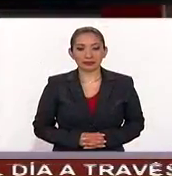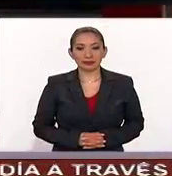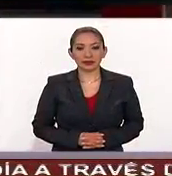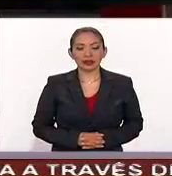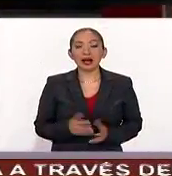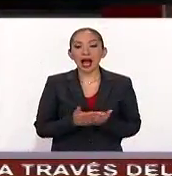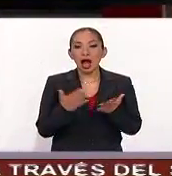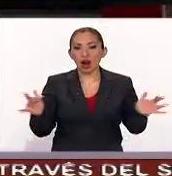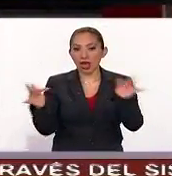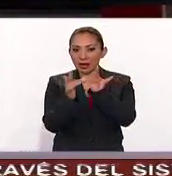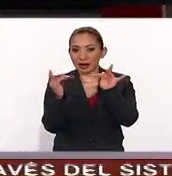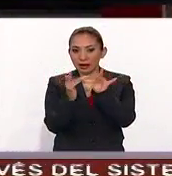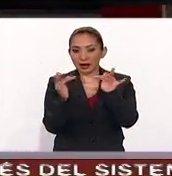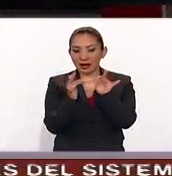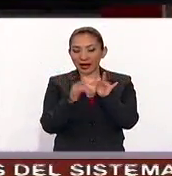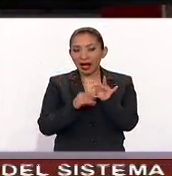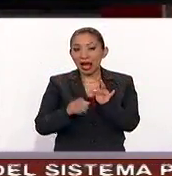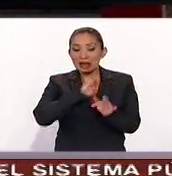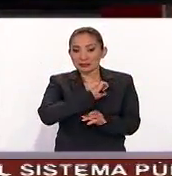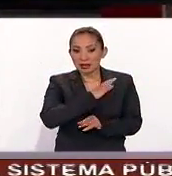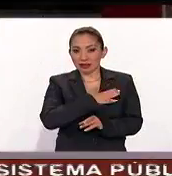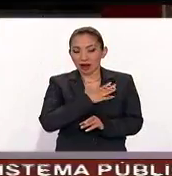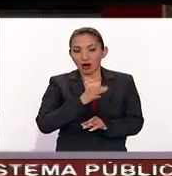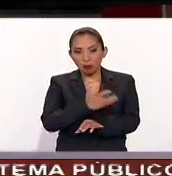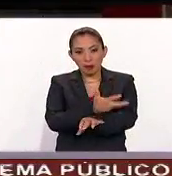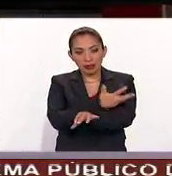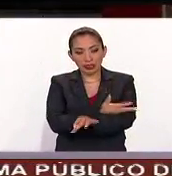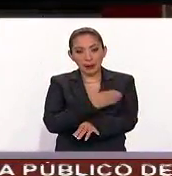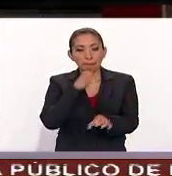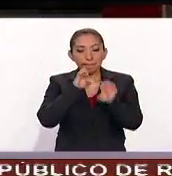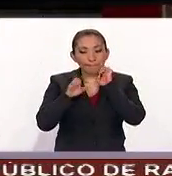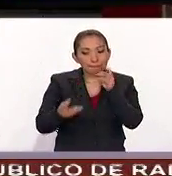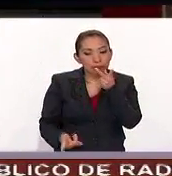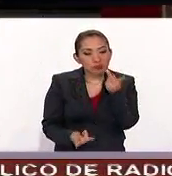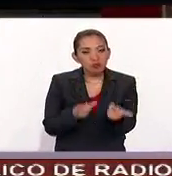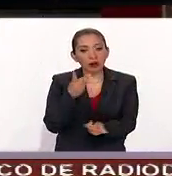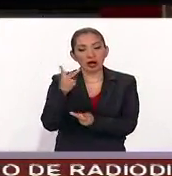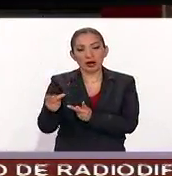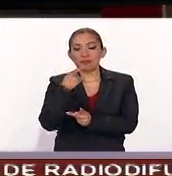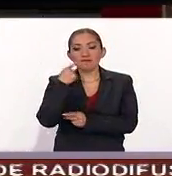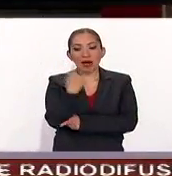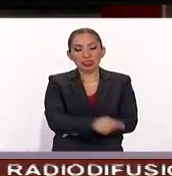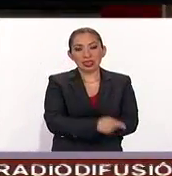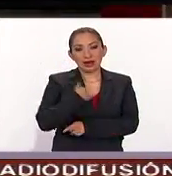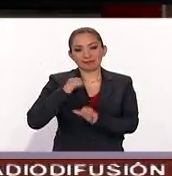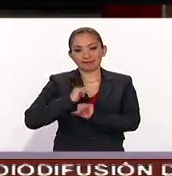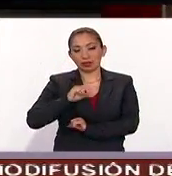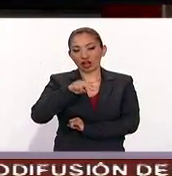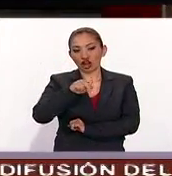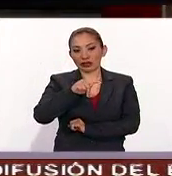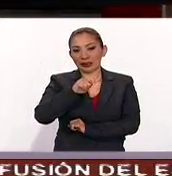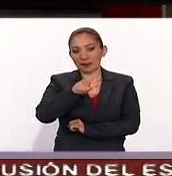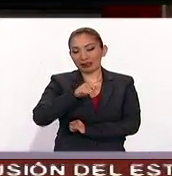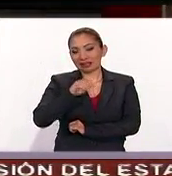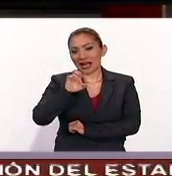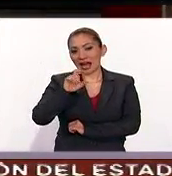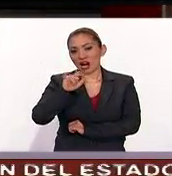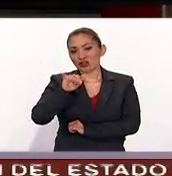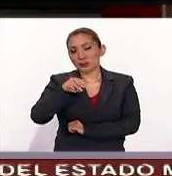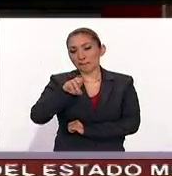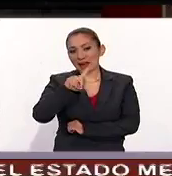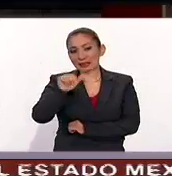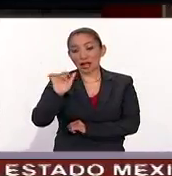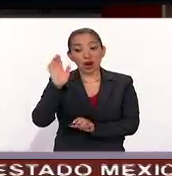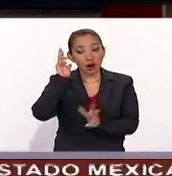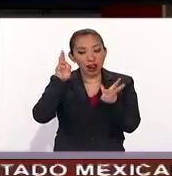Nos vamos a enlazar hasta España con nuestro compañero periodista, corresponsal de la agencia Notimex, Carlos Mesa.